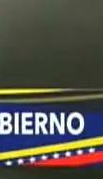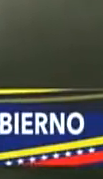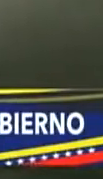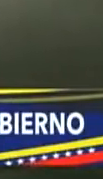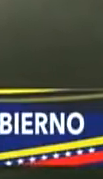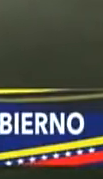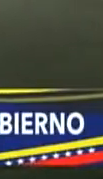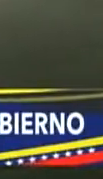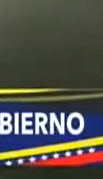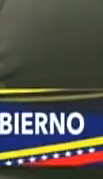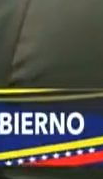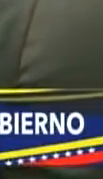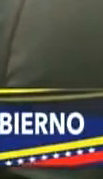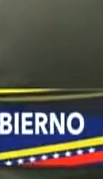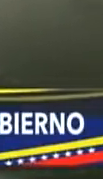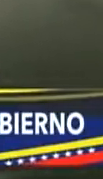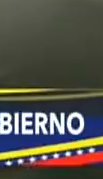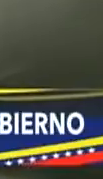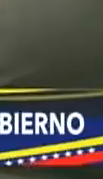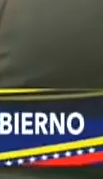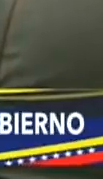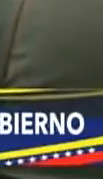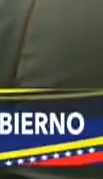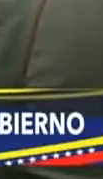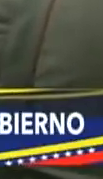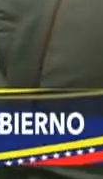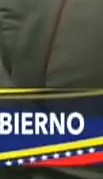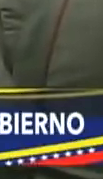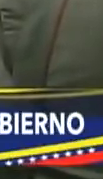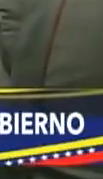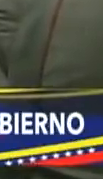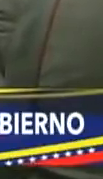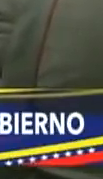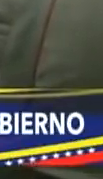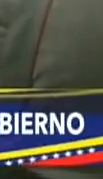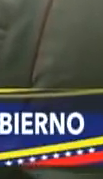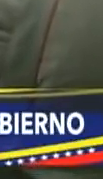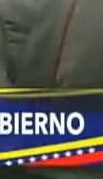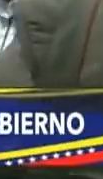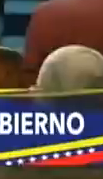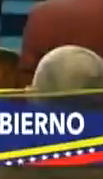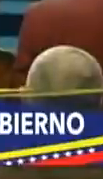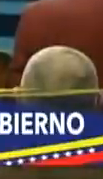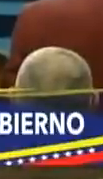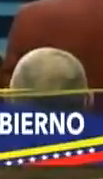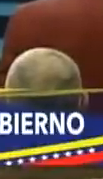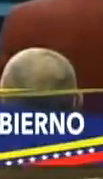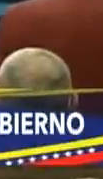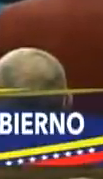gobernador del estado Barina, justamente en lo que ha sido el desarrollo de este